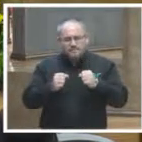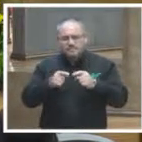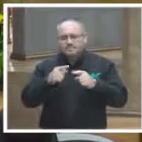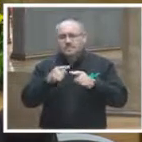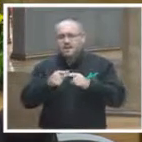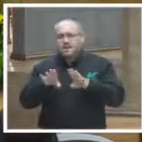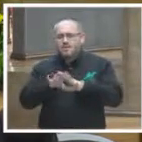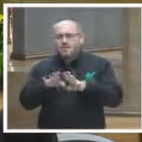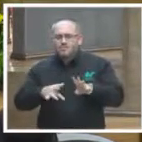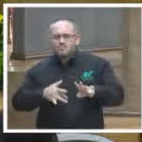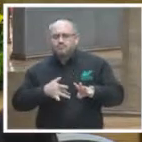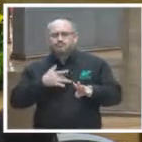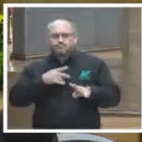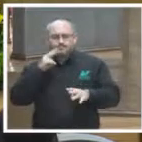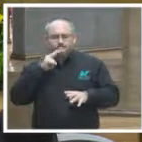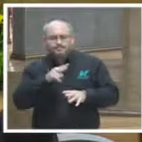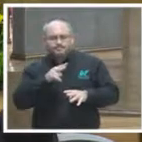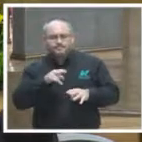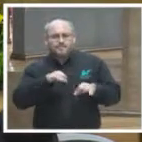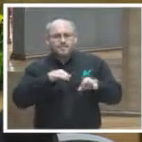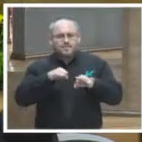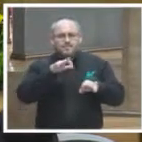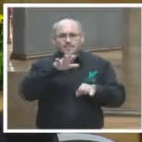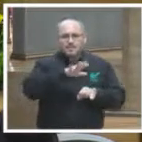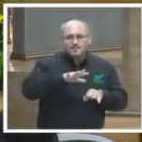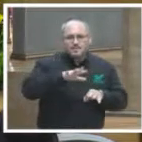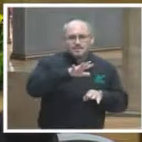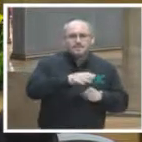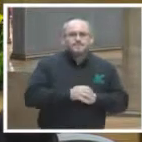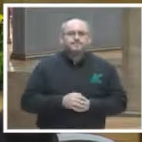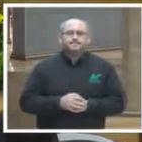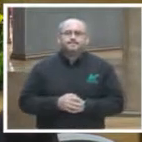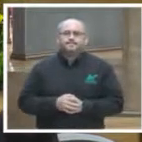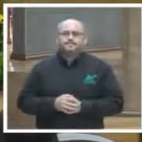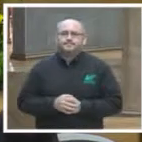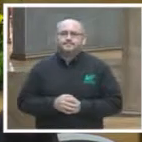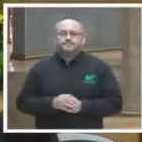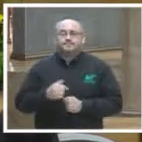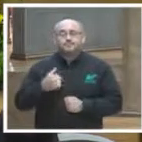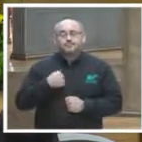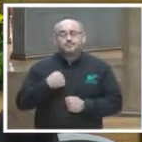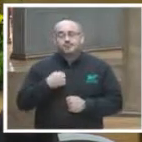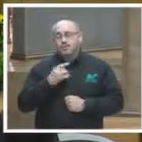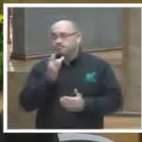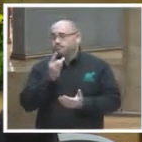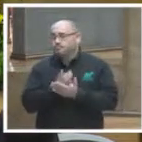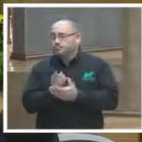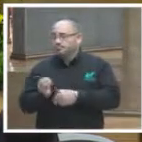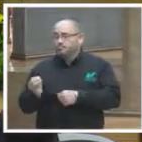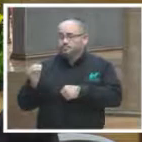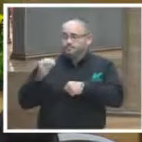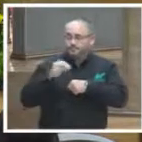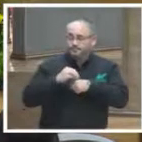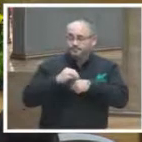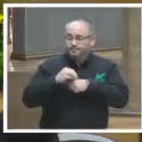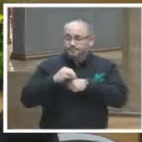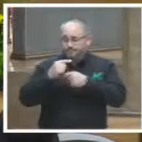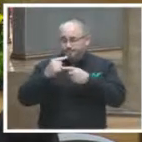percepciones de la sociedad en términos generales. Lo pondría nada más en estos términos,